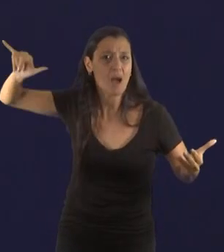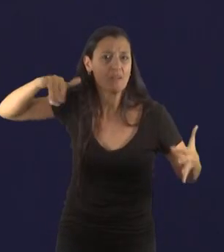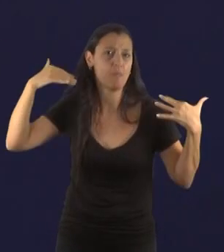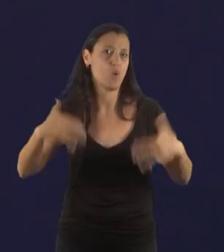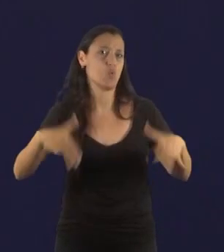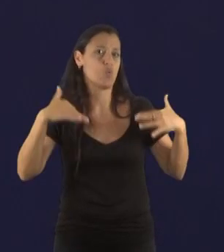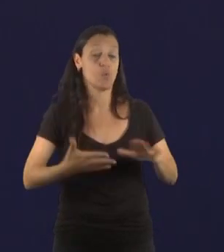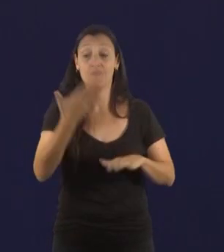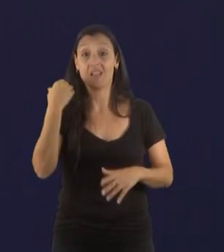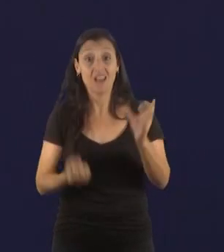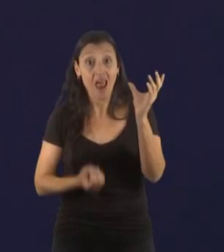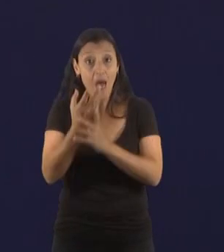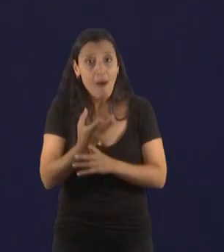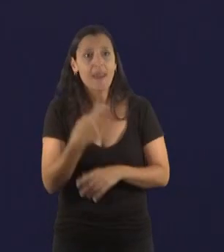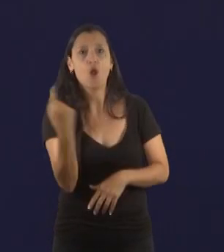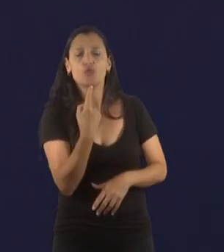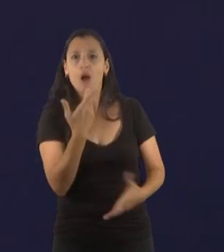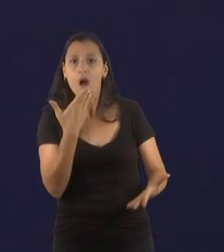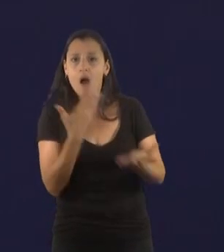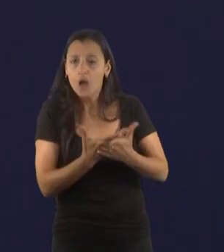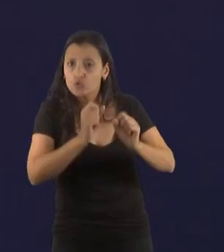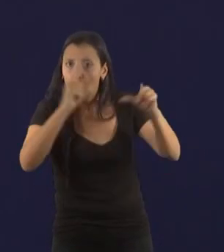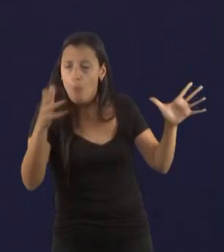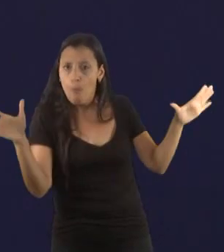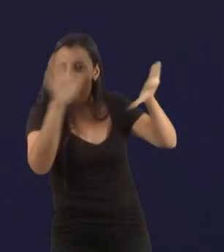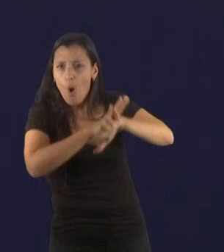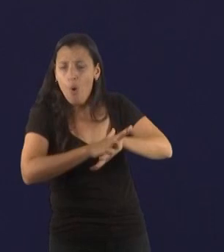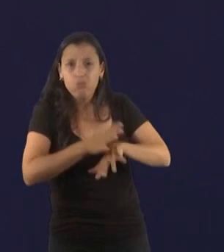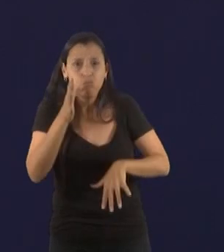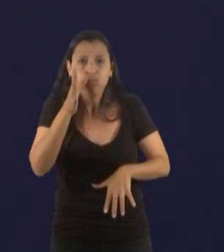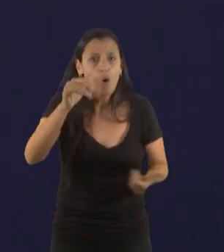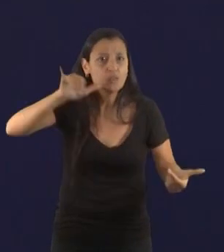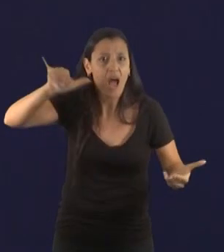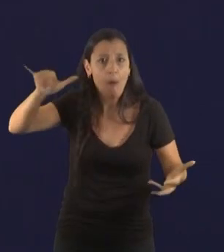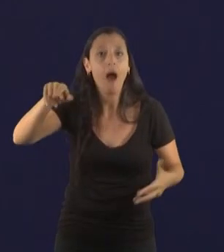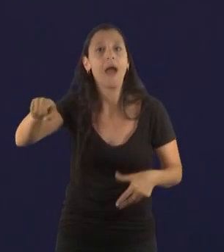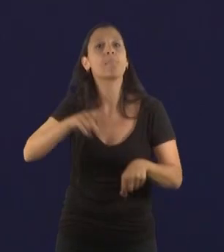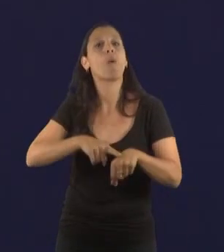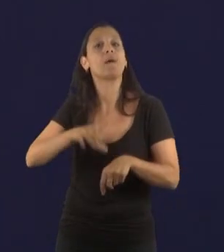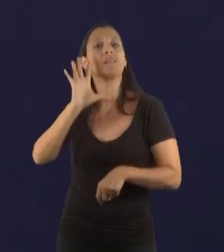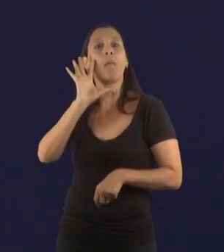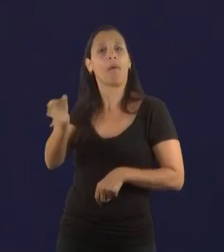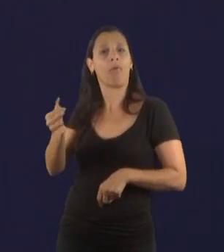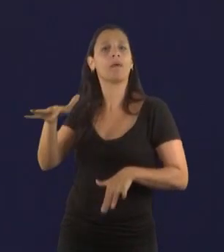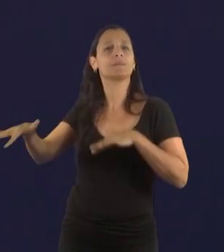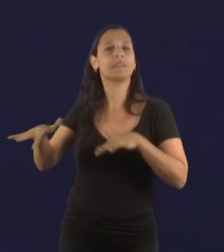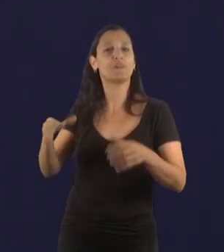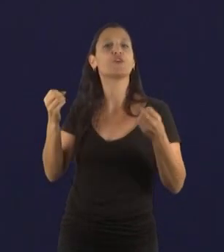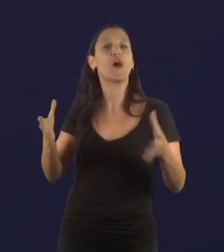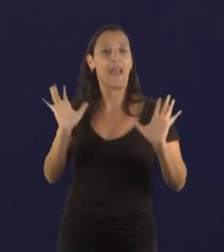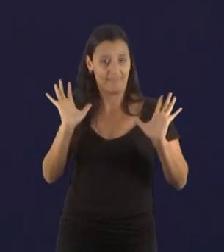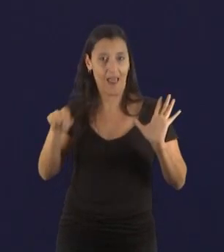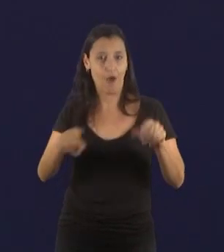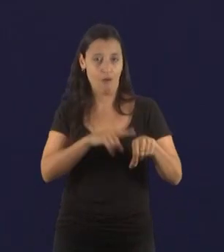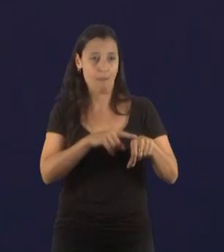verdad es que superó nuestras expectativas en términos de tener un panorama más específico de lo que